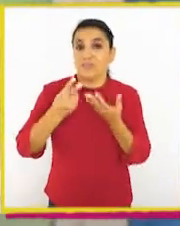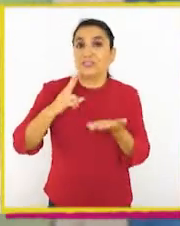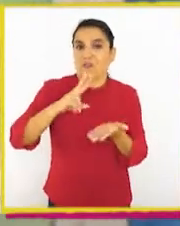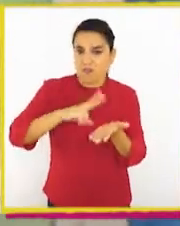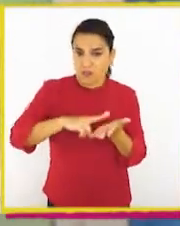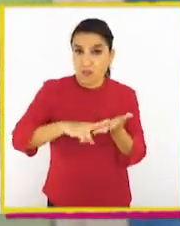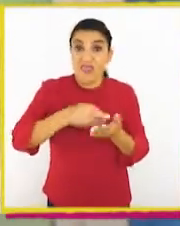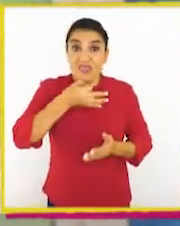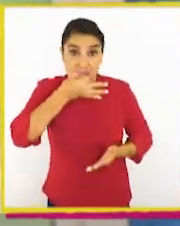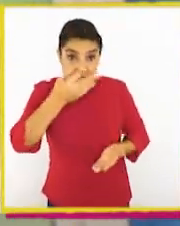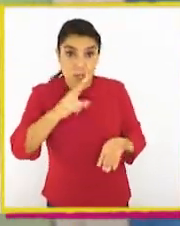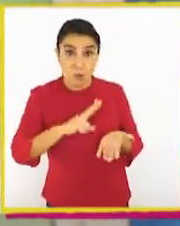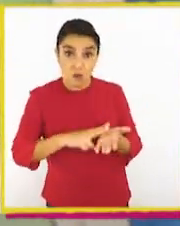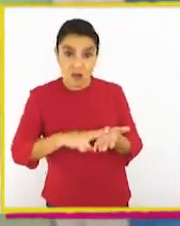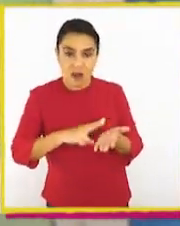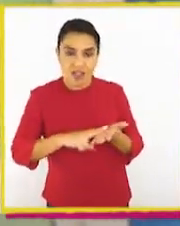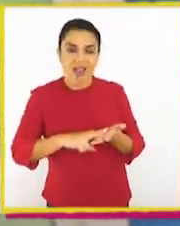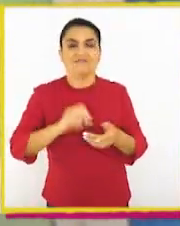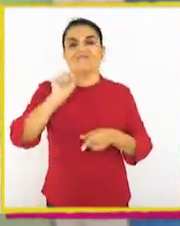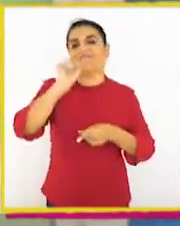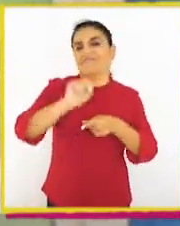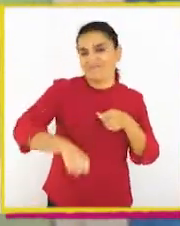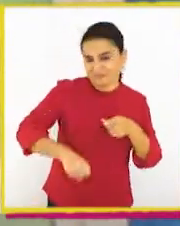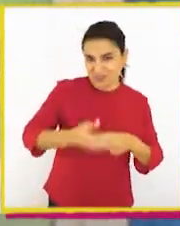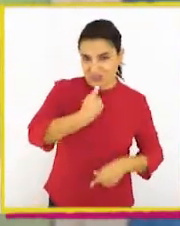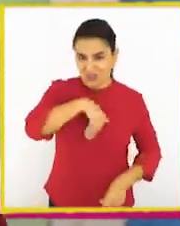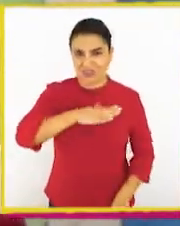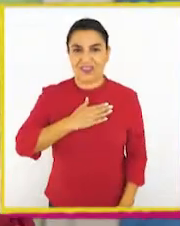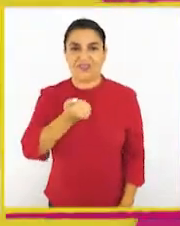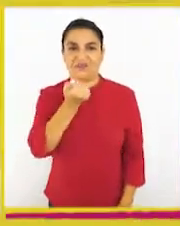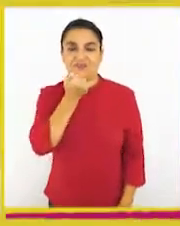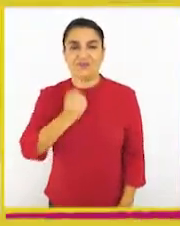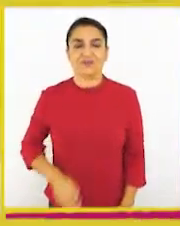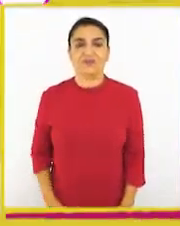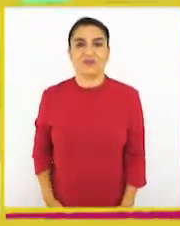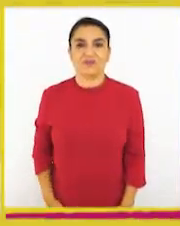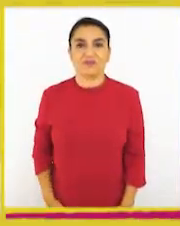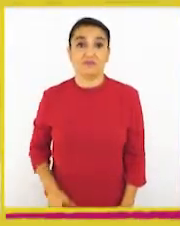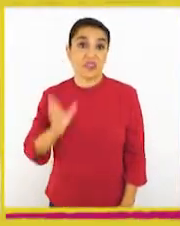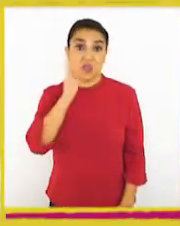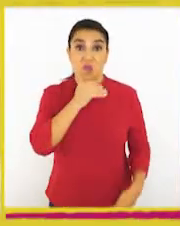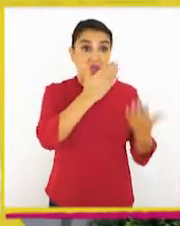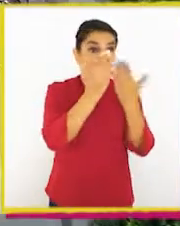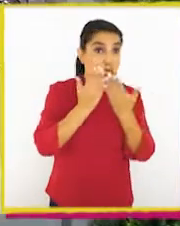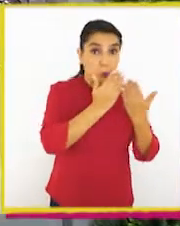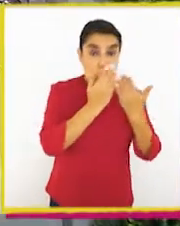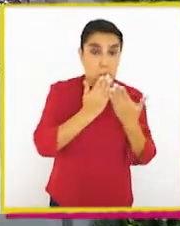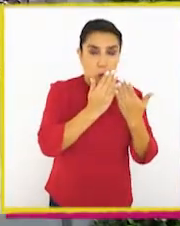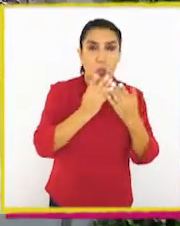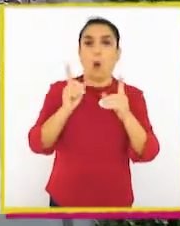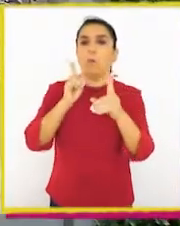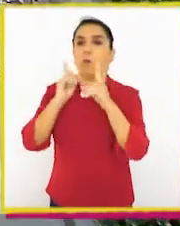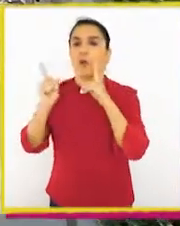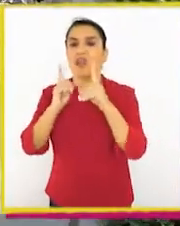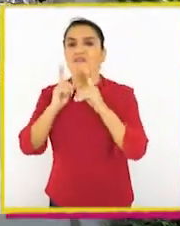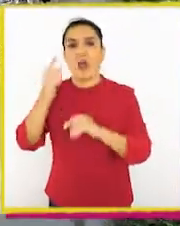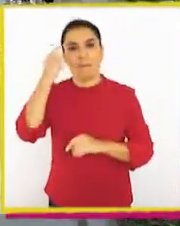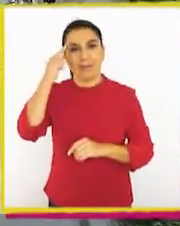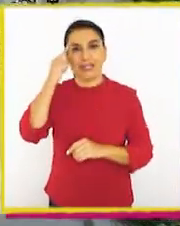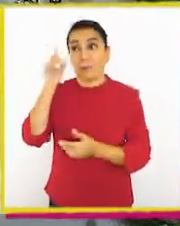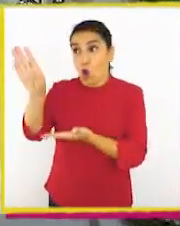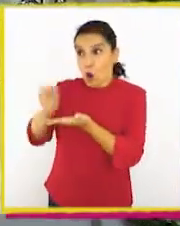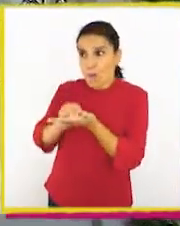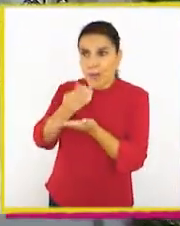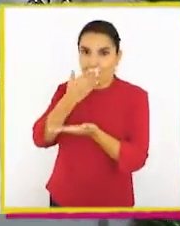Porque cuando hablamos con la verdad, reconocemos nuestros errores. Si no estudiamos para una prueba, consideramos